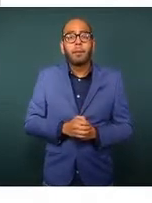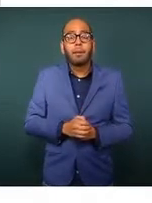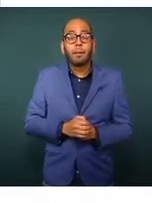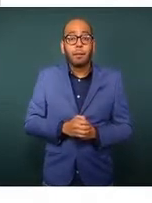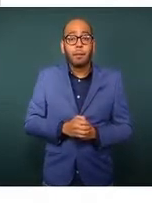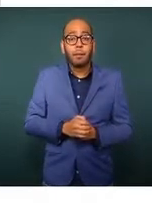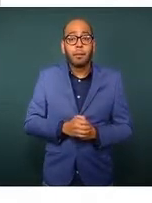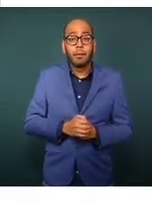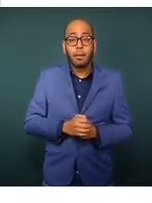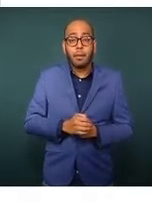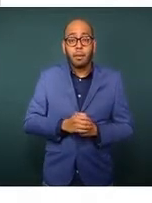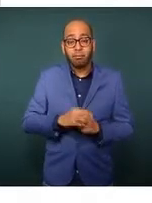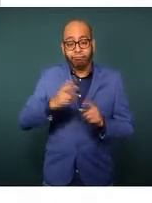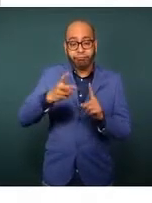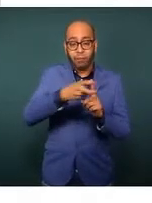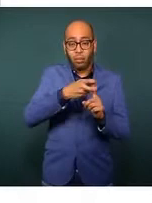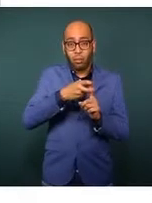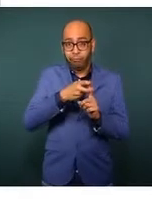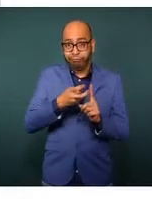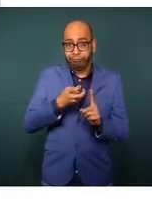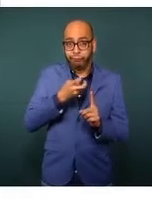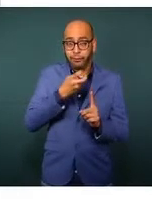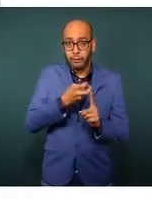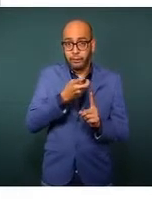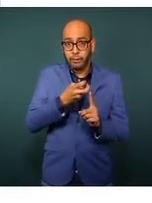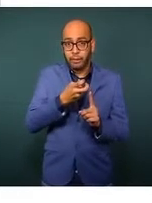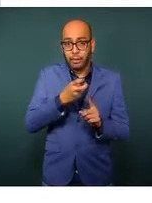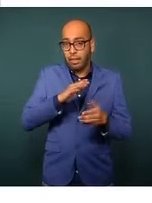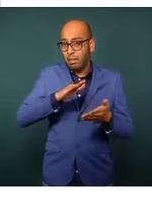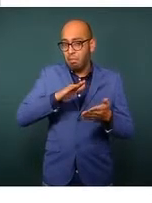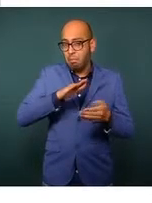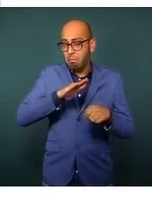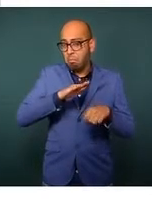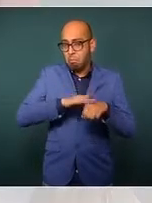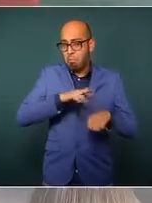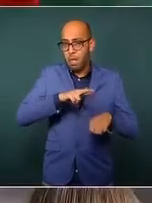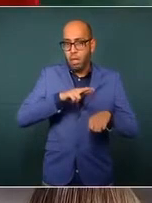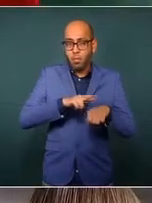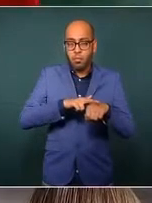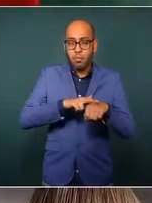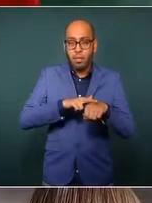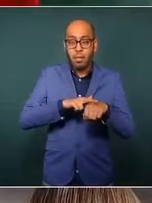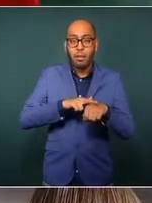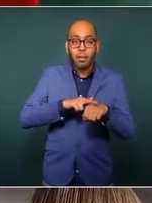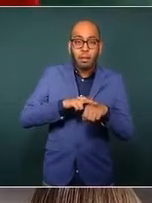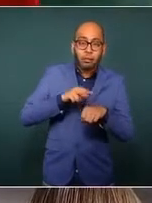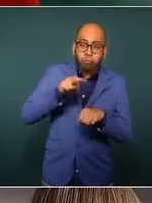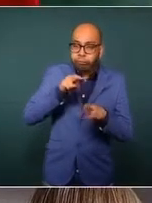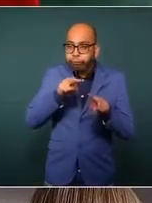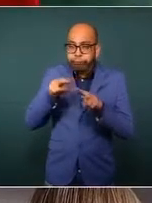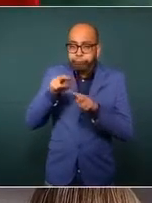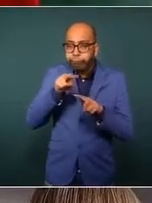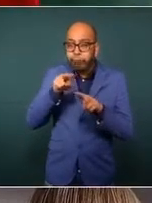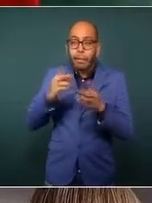delitos, estos casos, han sido recuperadas las víctimas sanas y